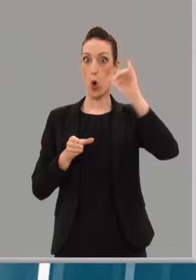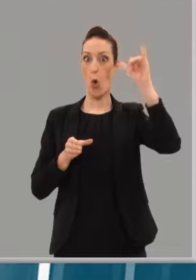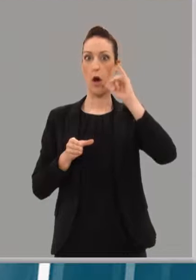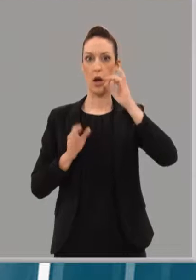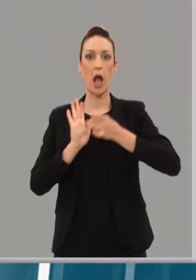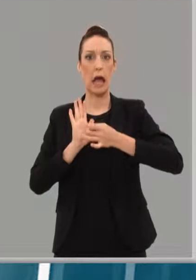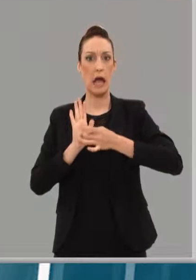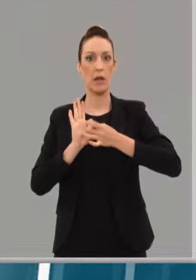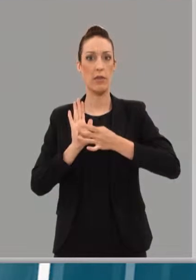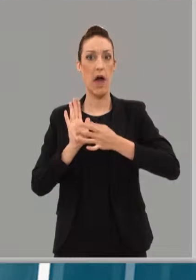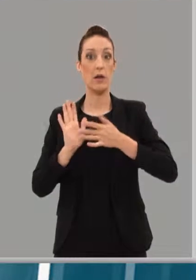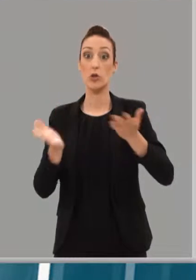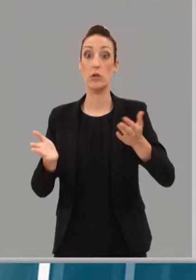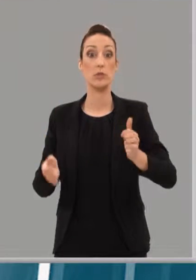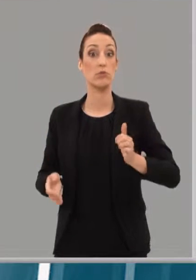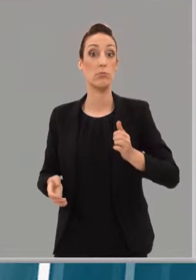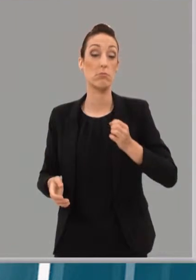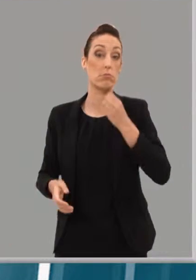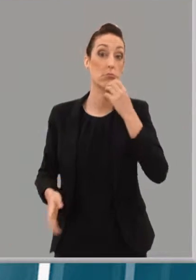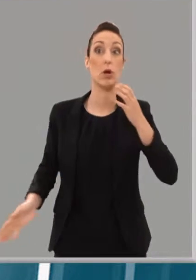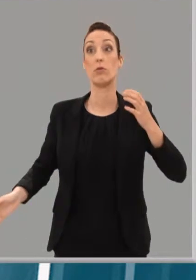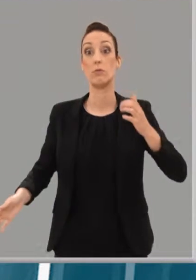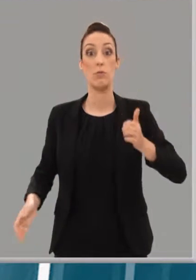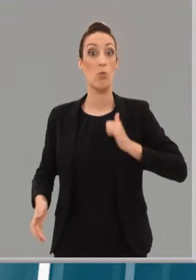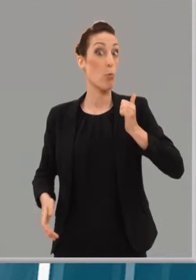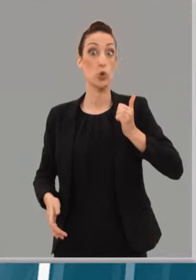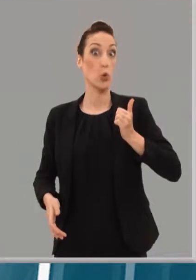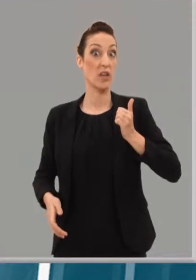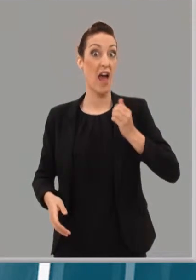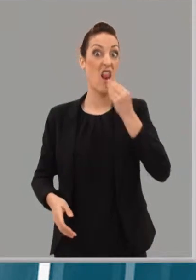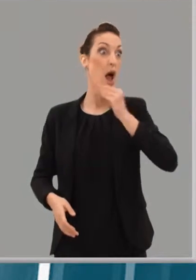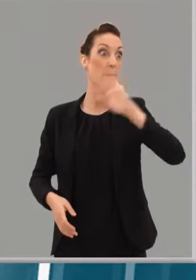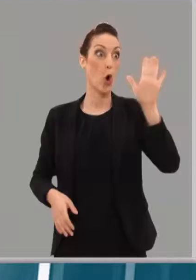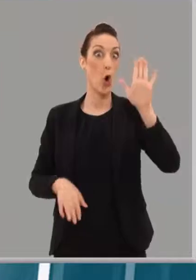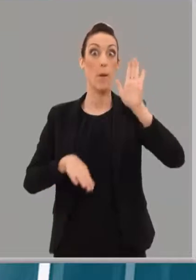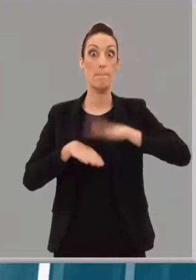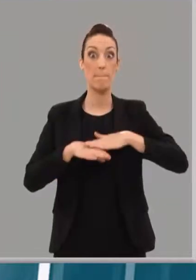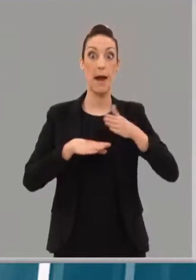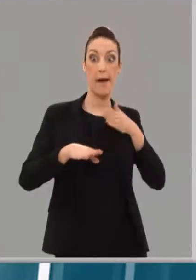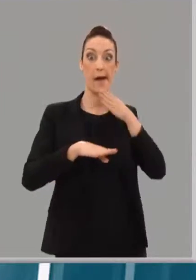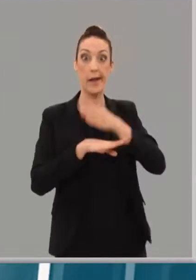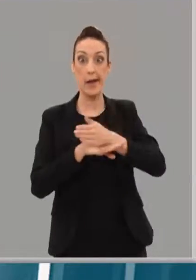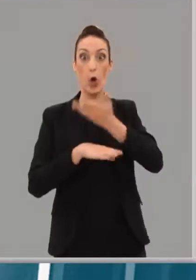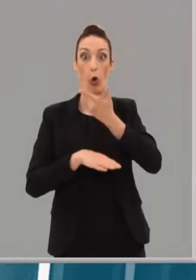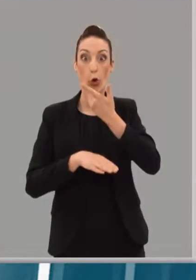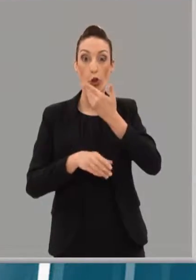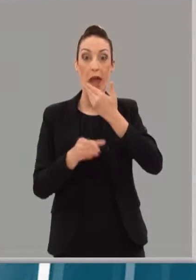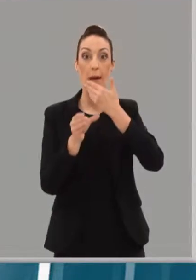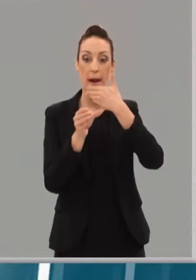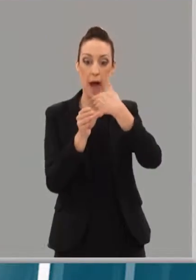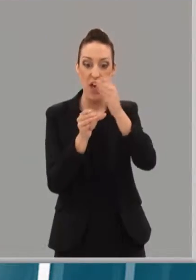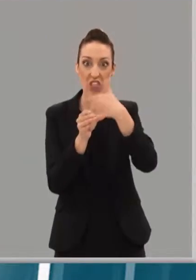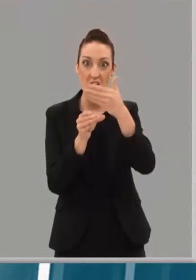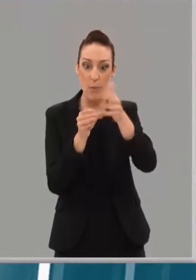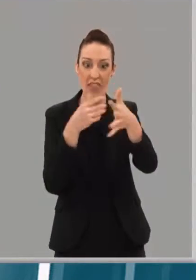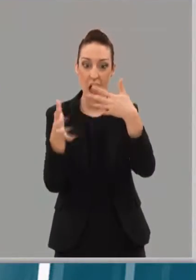vamos, la mejor que puede existir para acercarse, para degustar cerveza artesana hecha